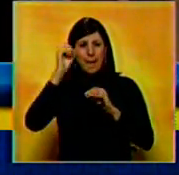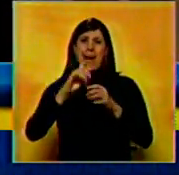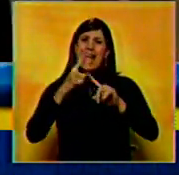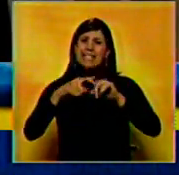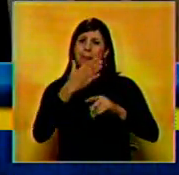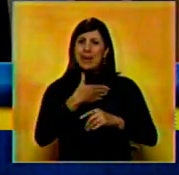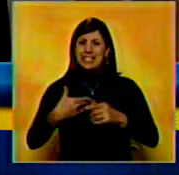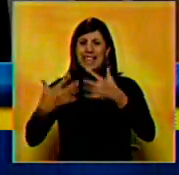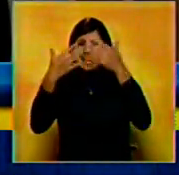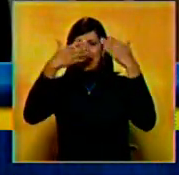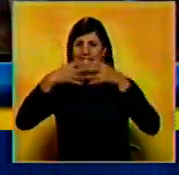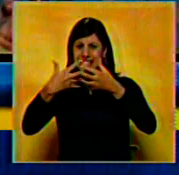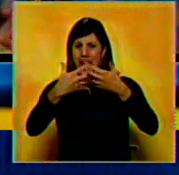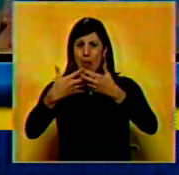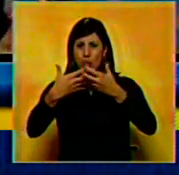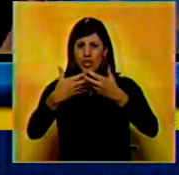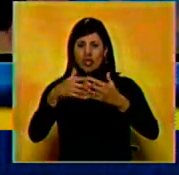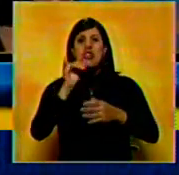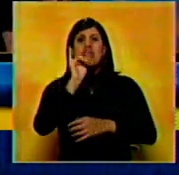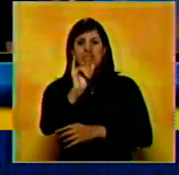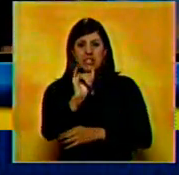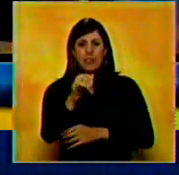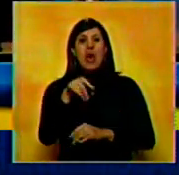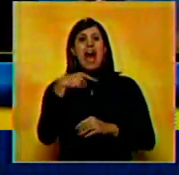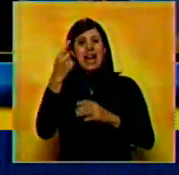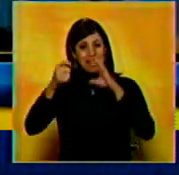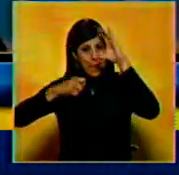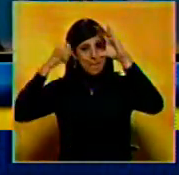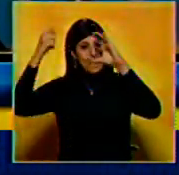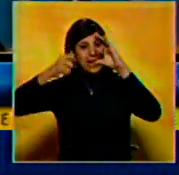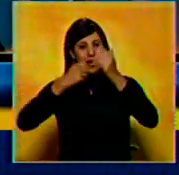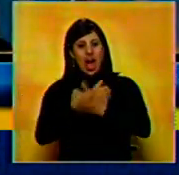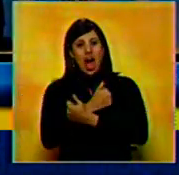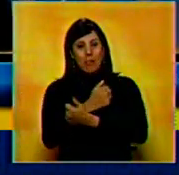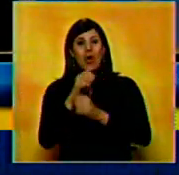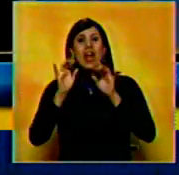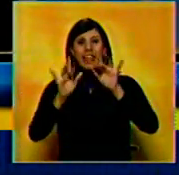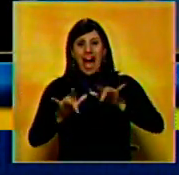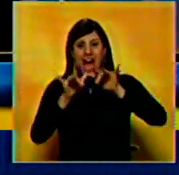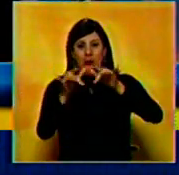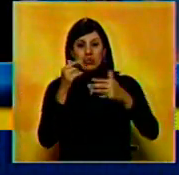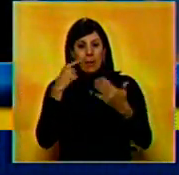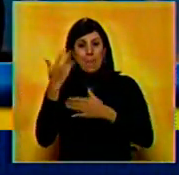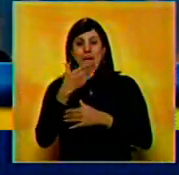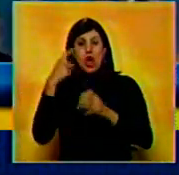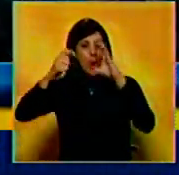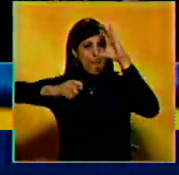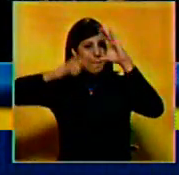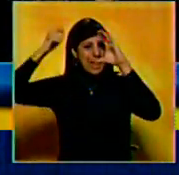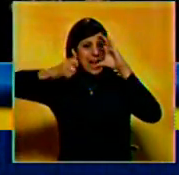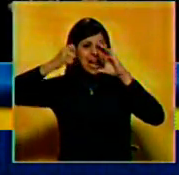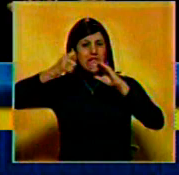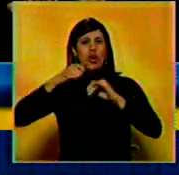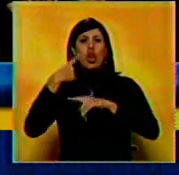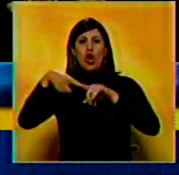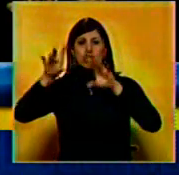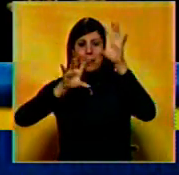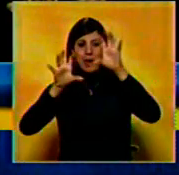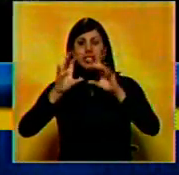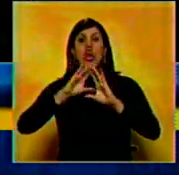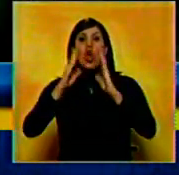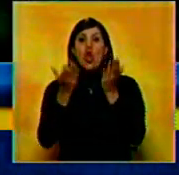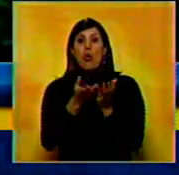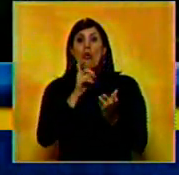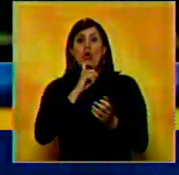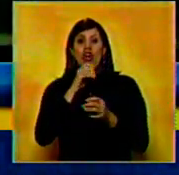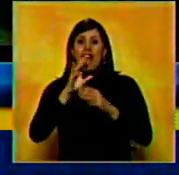expresidente de los Estados Unidos. Por su parte, la cinta Amour de Austria fue la Mejor Película Extranjera, mientras que el Globo de Oro para la